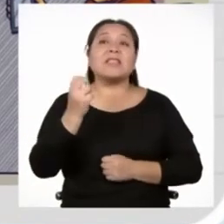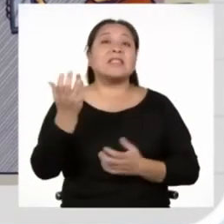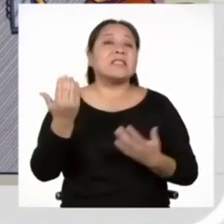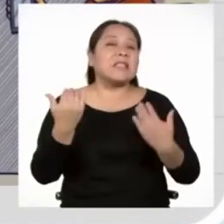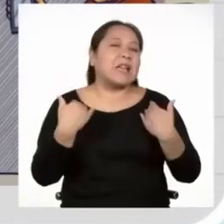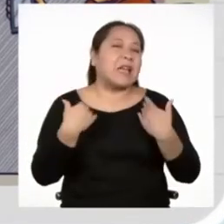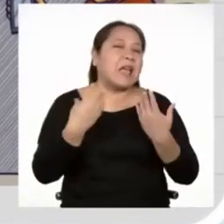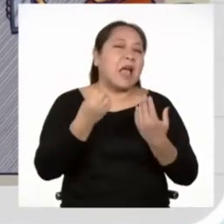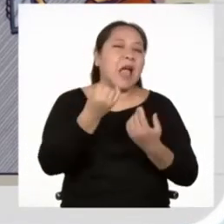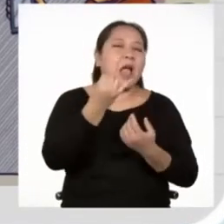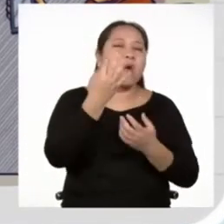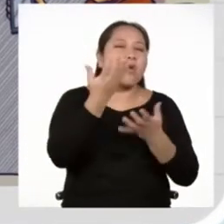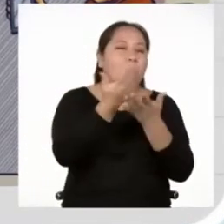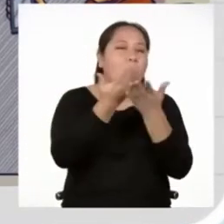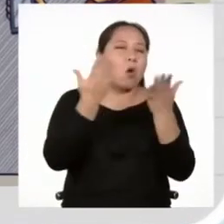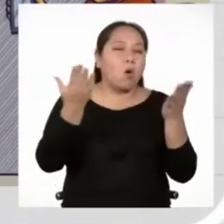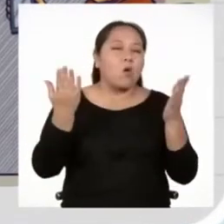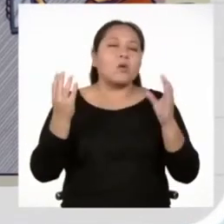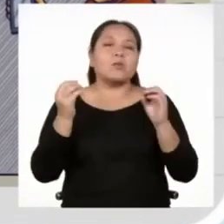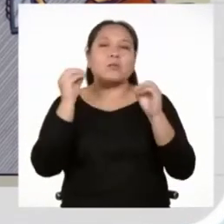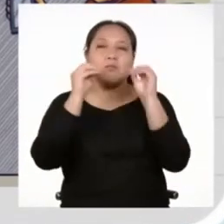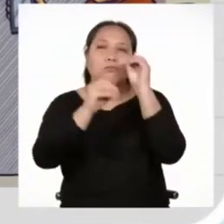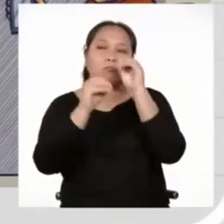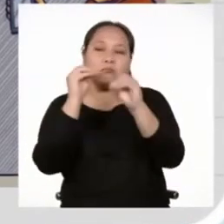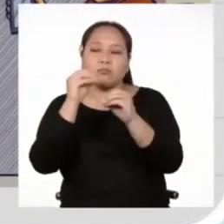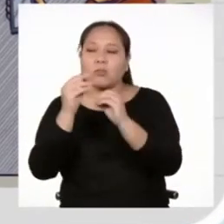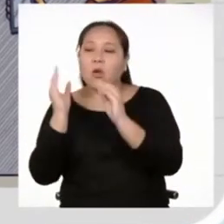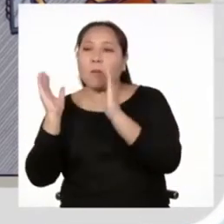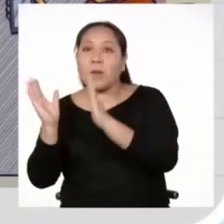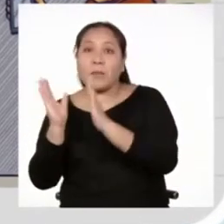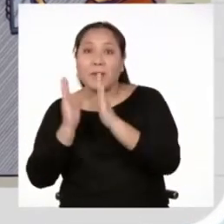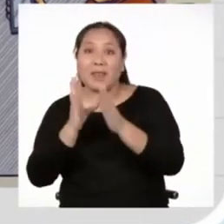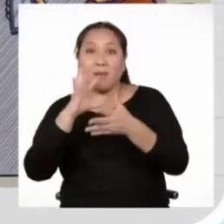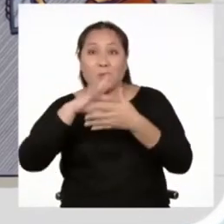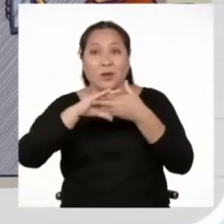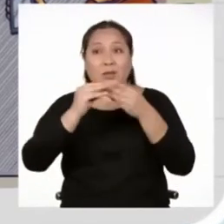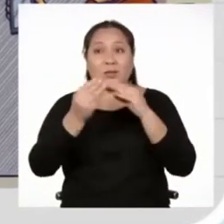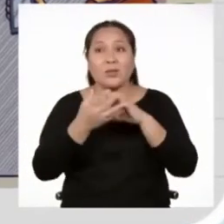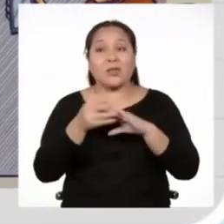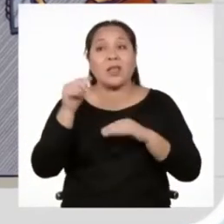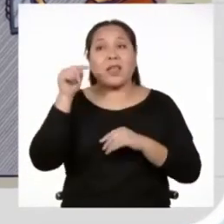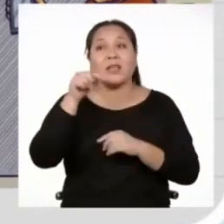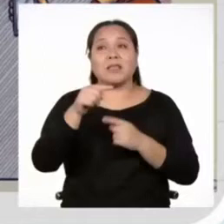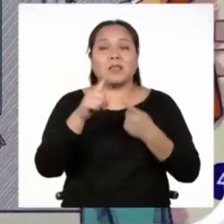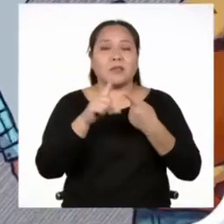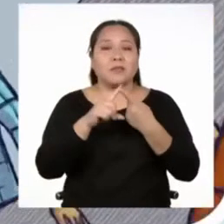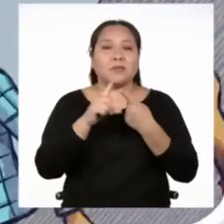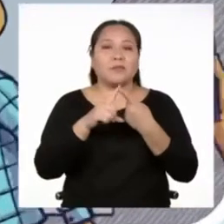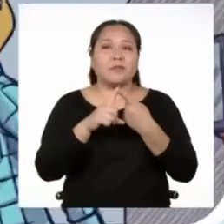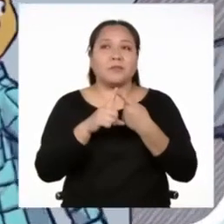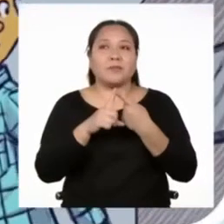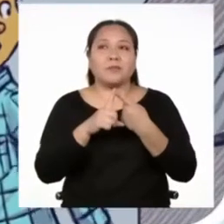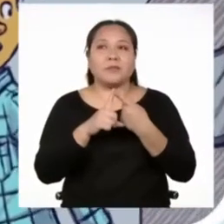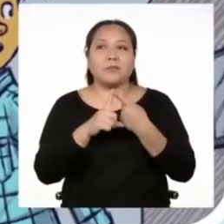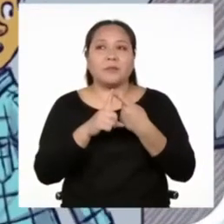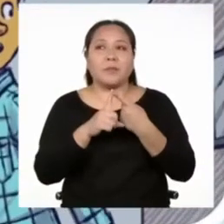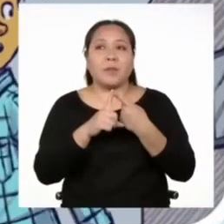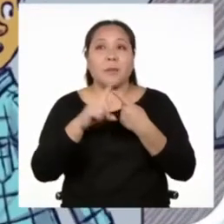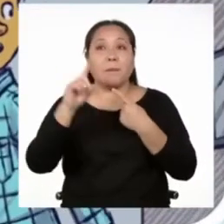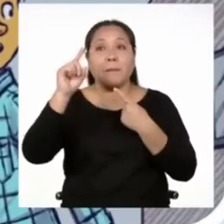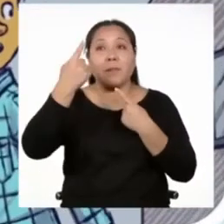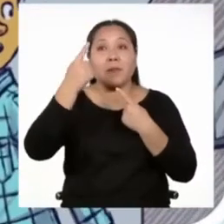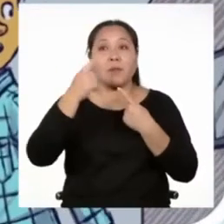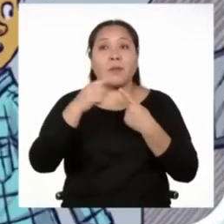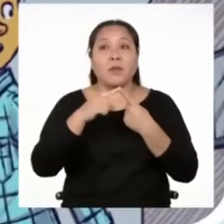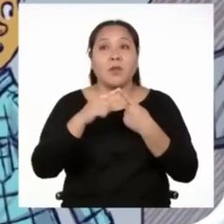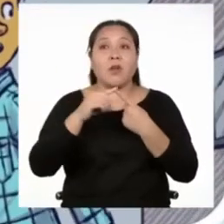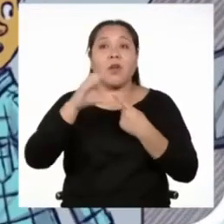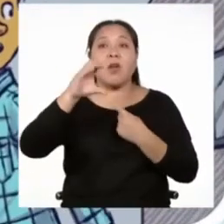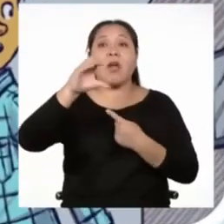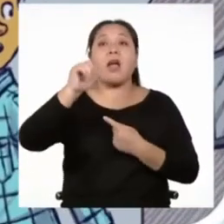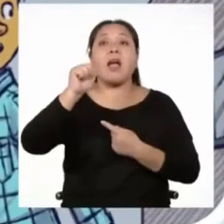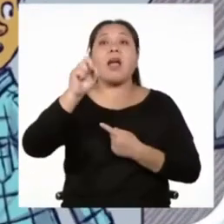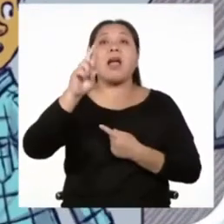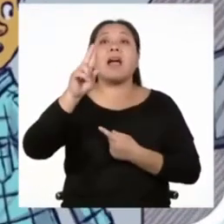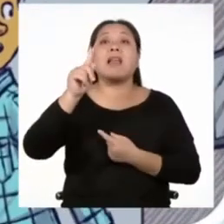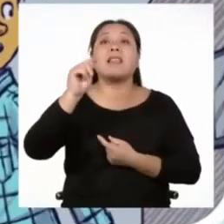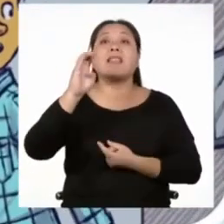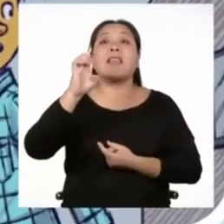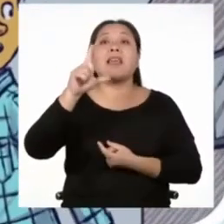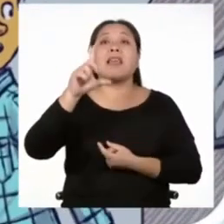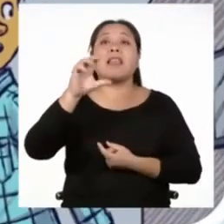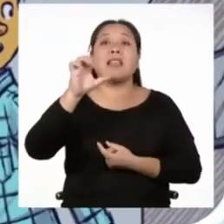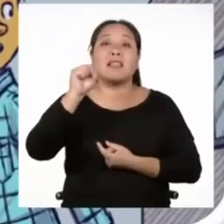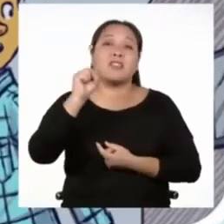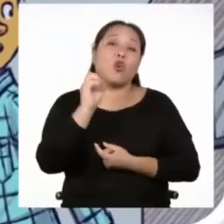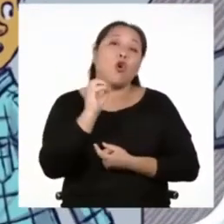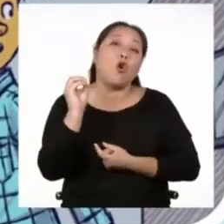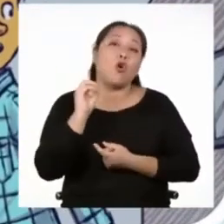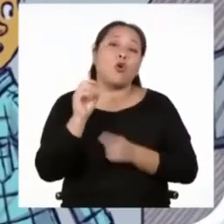que debemos asegurar al momento de elaborar la historieta. Estas son Primero, los carteles o cartelera,